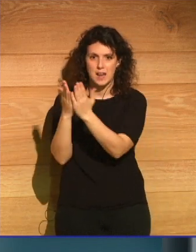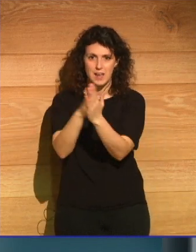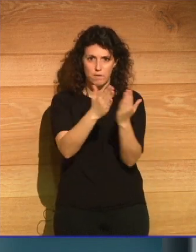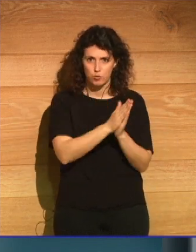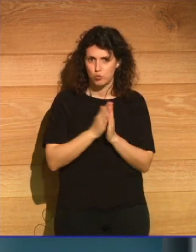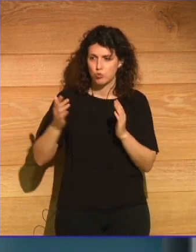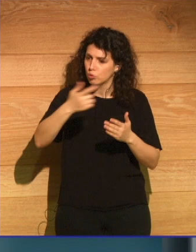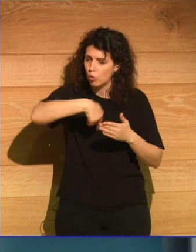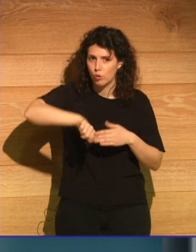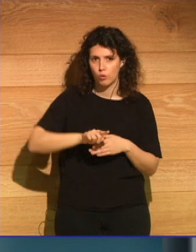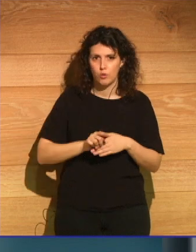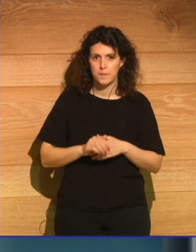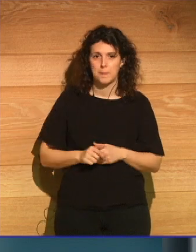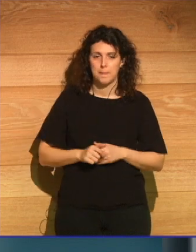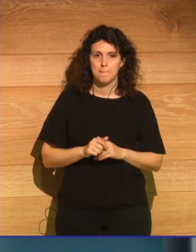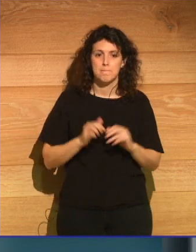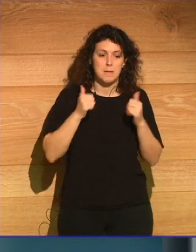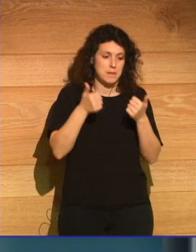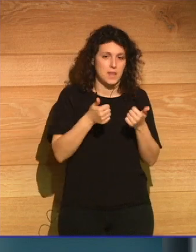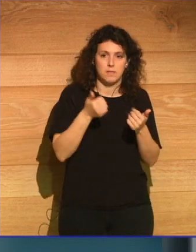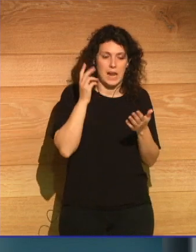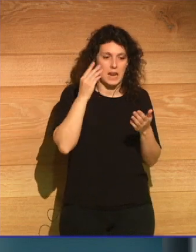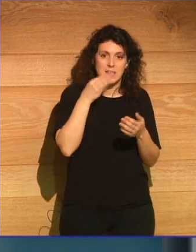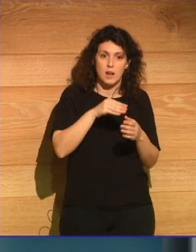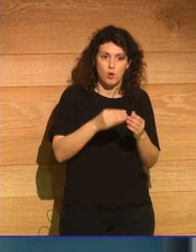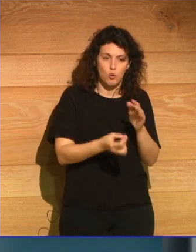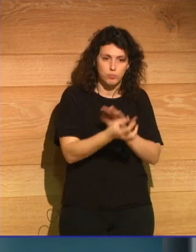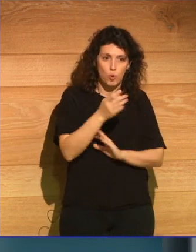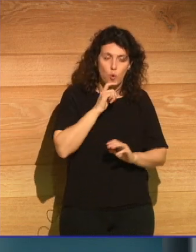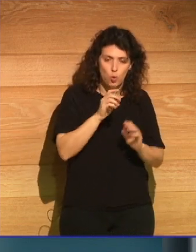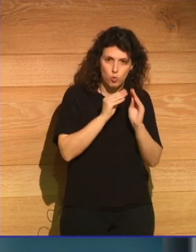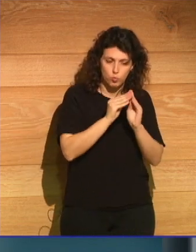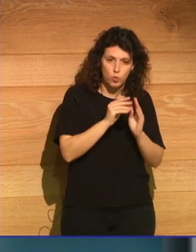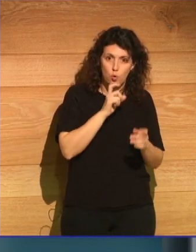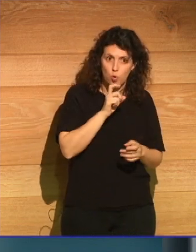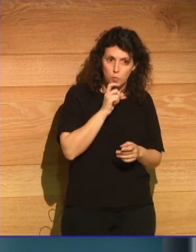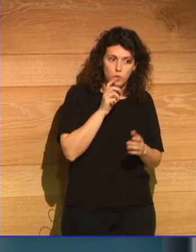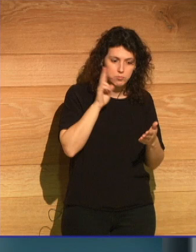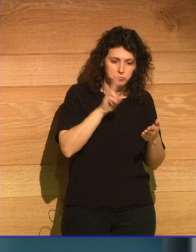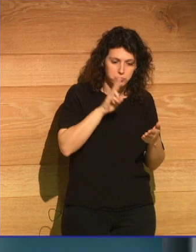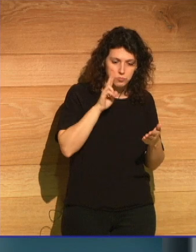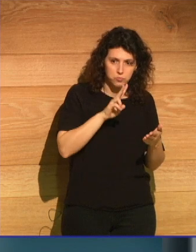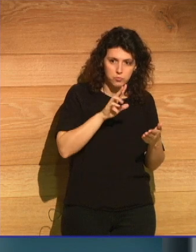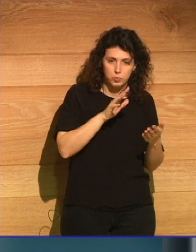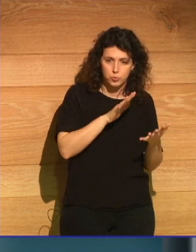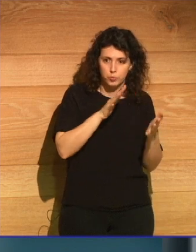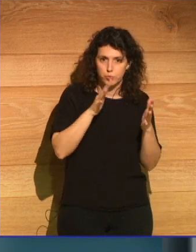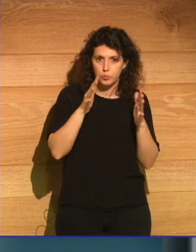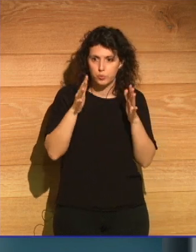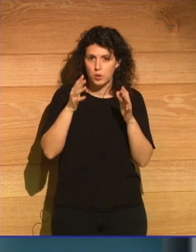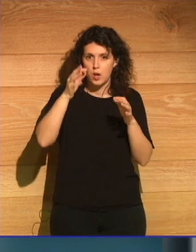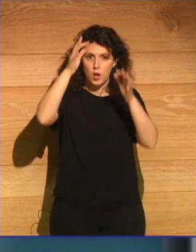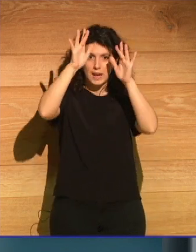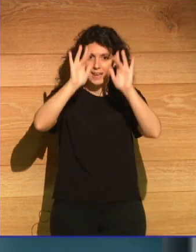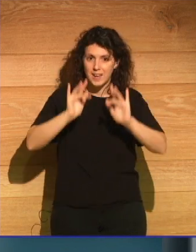A medida que iba leyendo sobre cómo se formaba el hielo, descubrí que a medida que cae un copo de